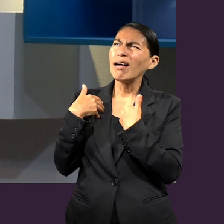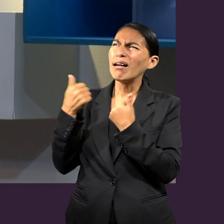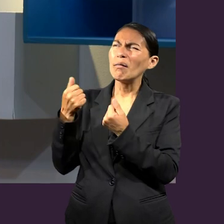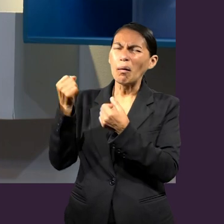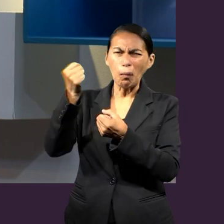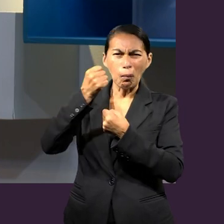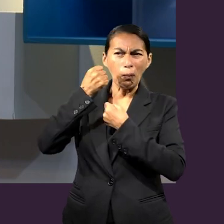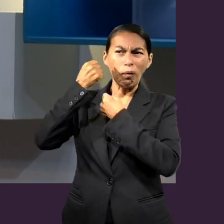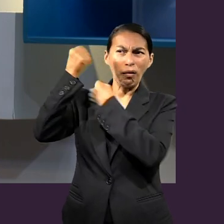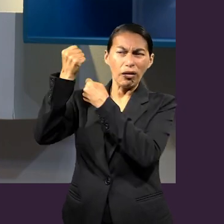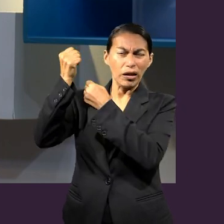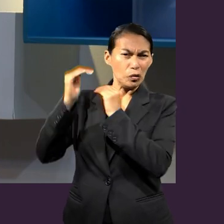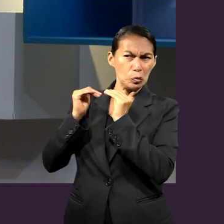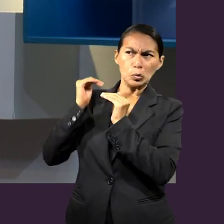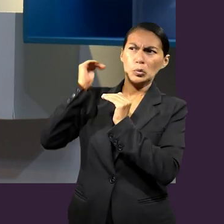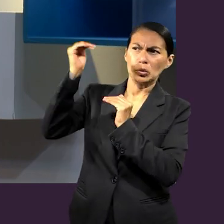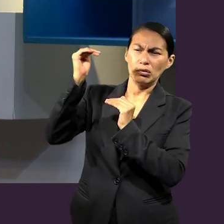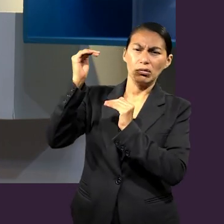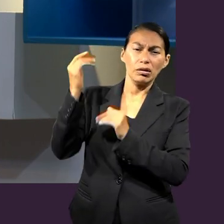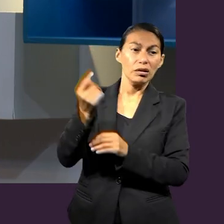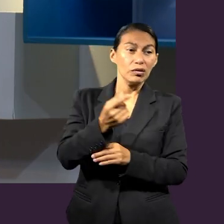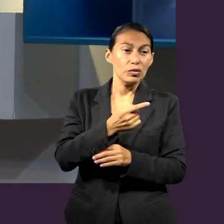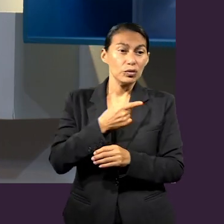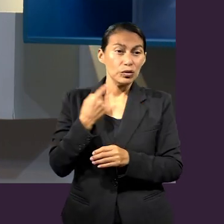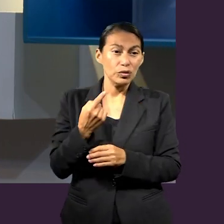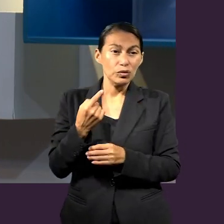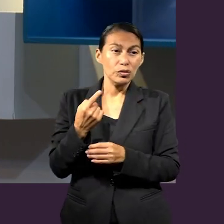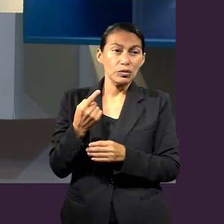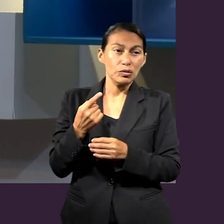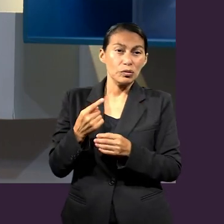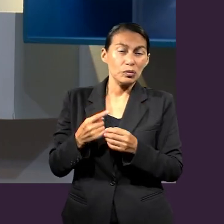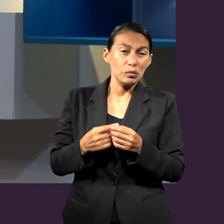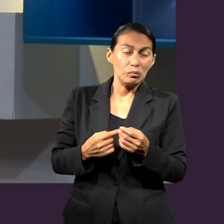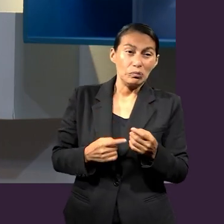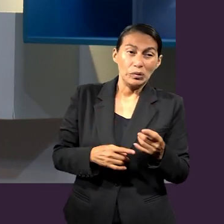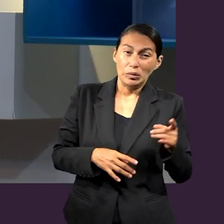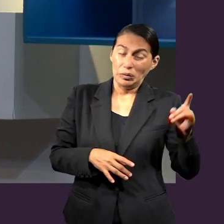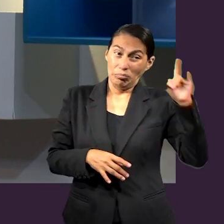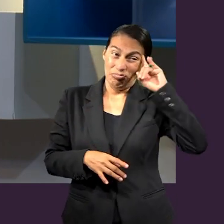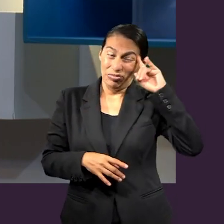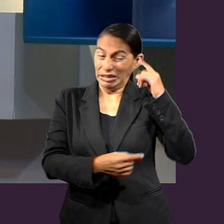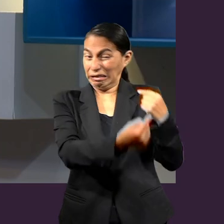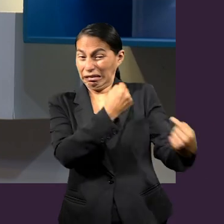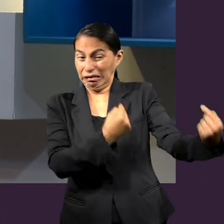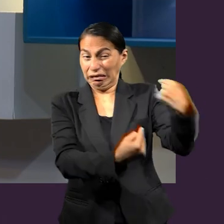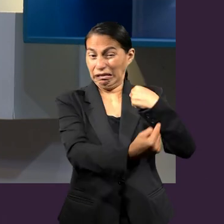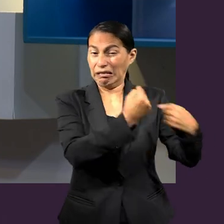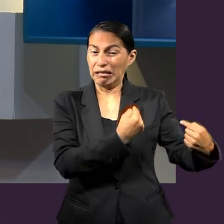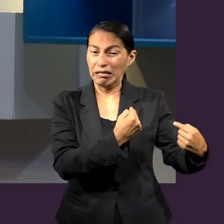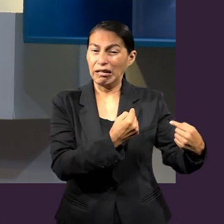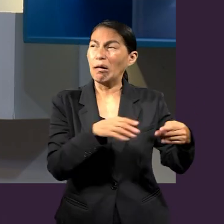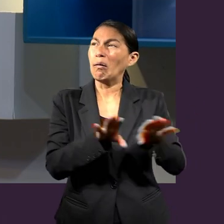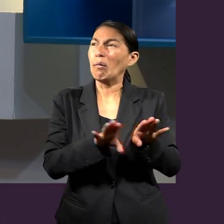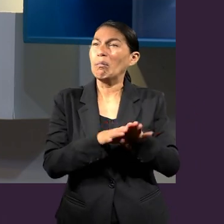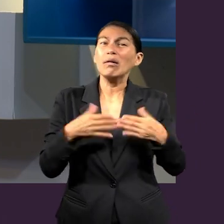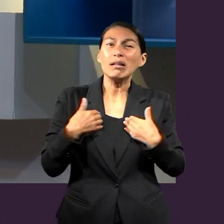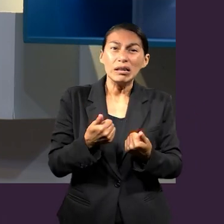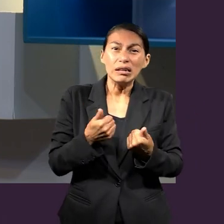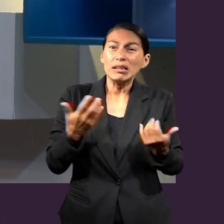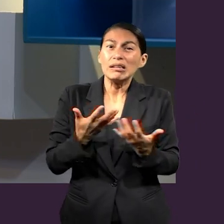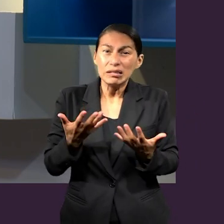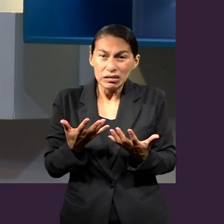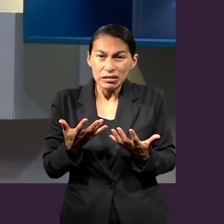principado, pero ¿cómo nos ayuda a entender ese poder a la hora de nosotros enfrentar esos principados, esas potestades,